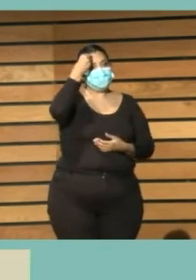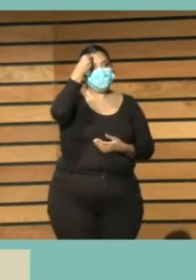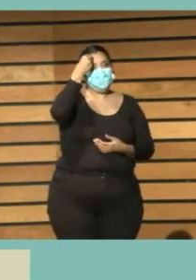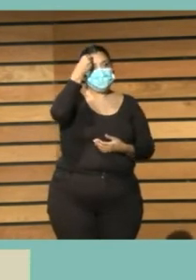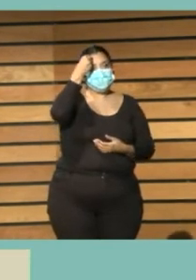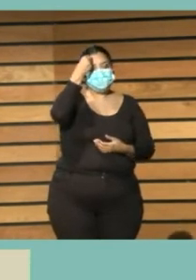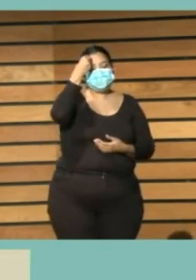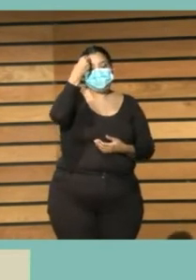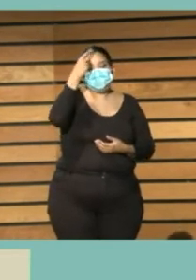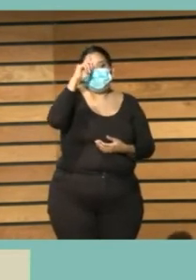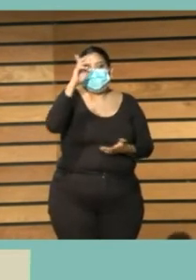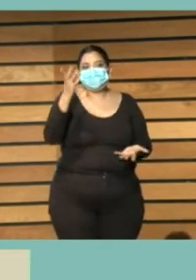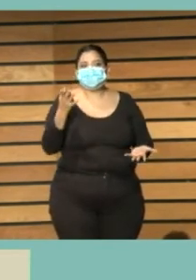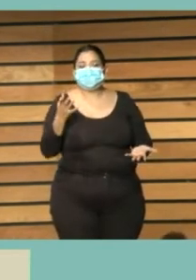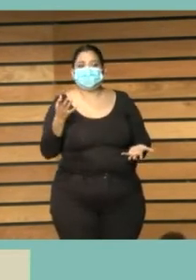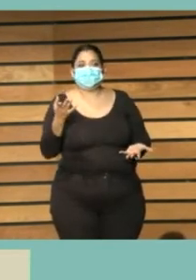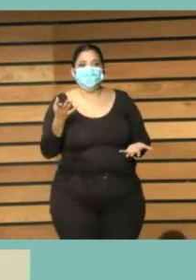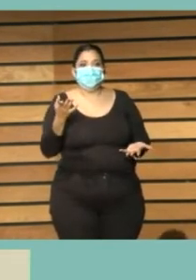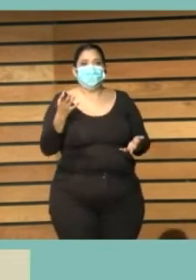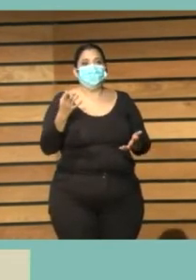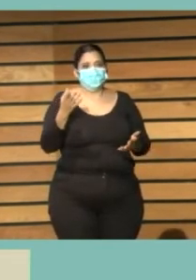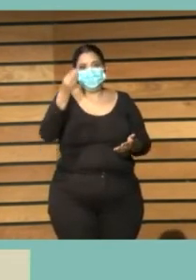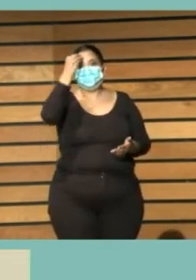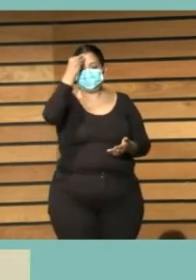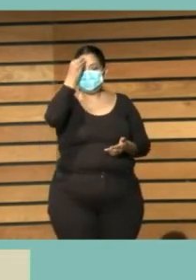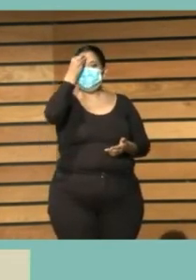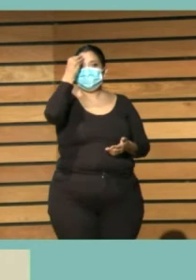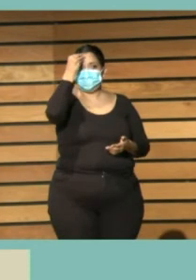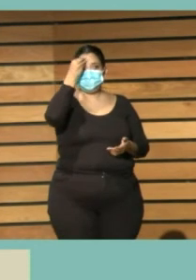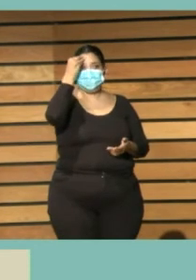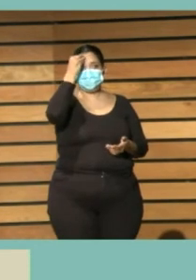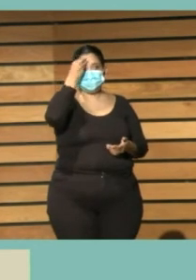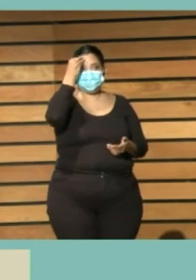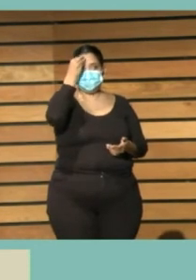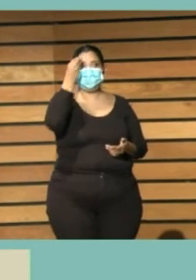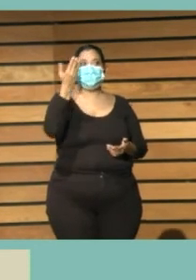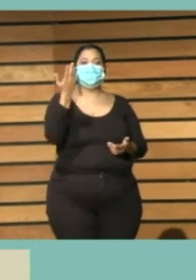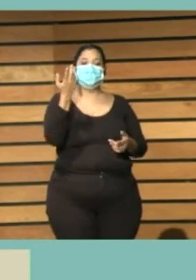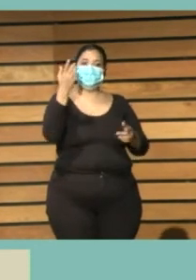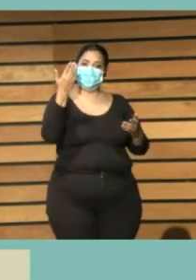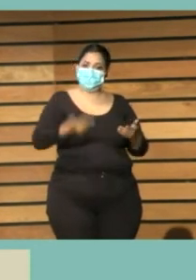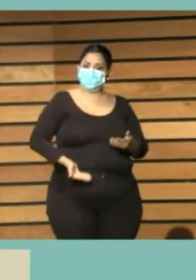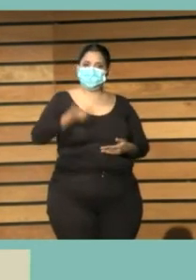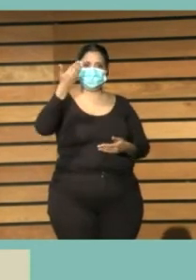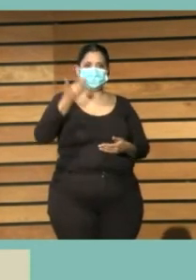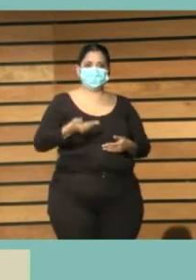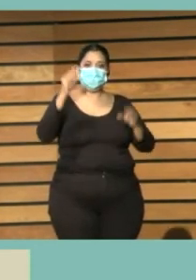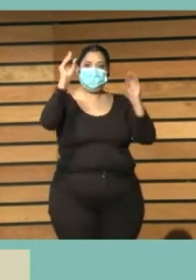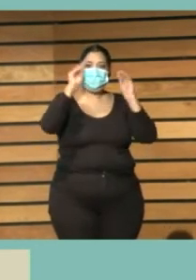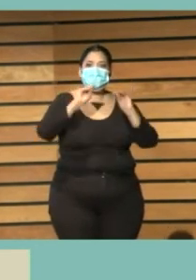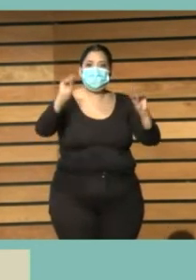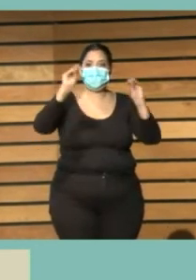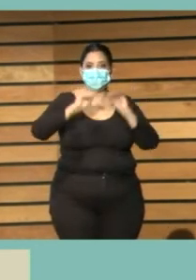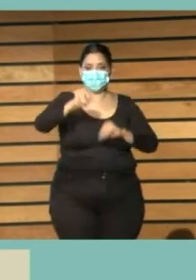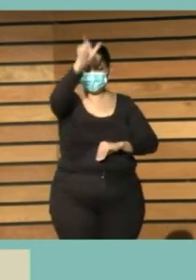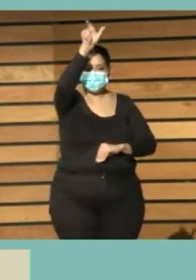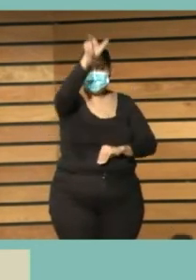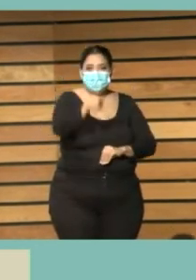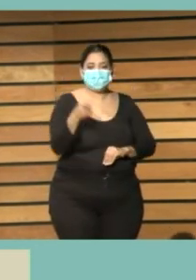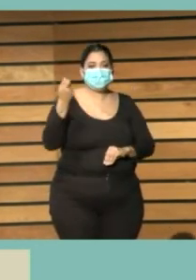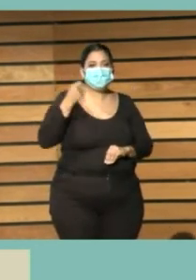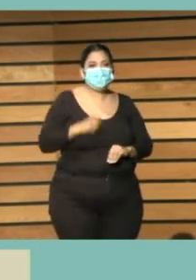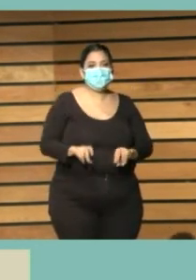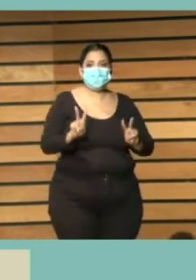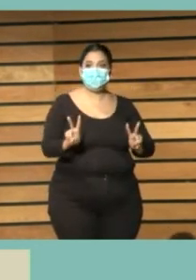no sé sería necesario eso poner un poco de énfasis en la formación de los